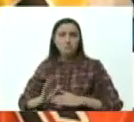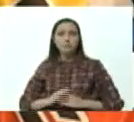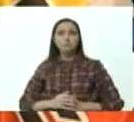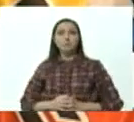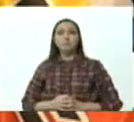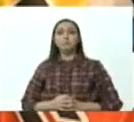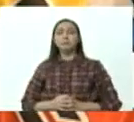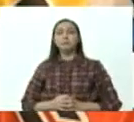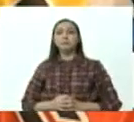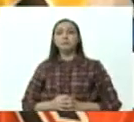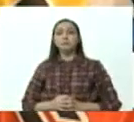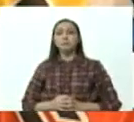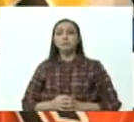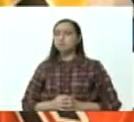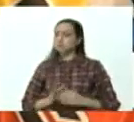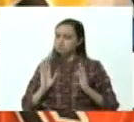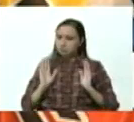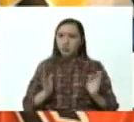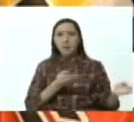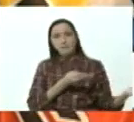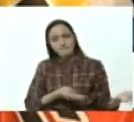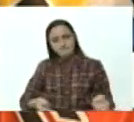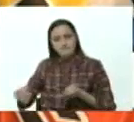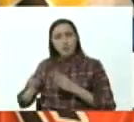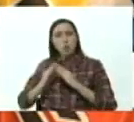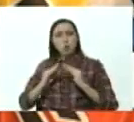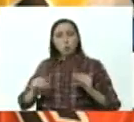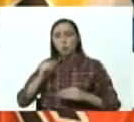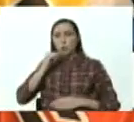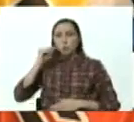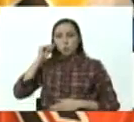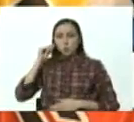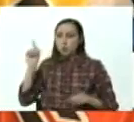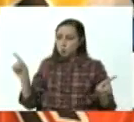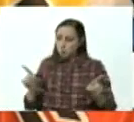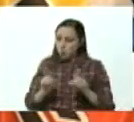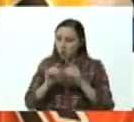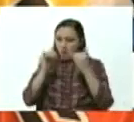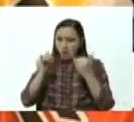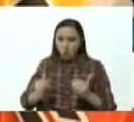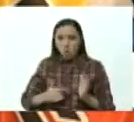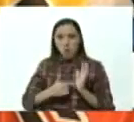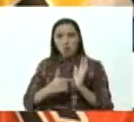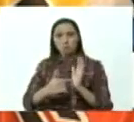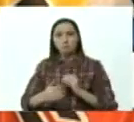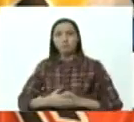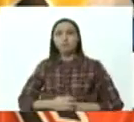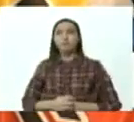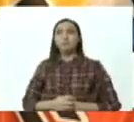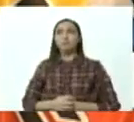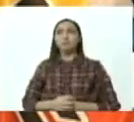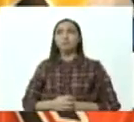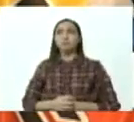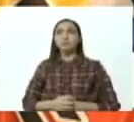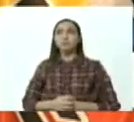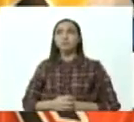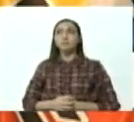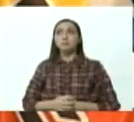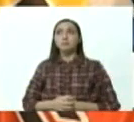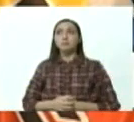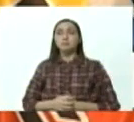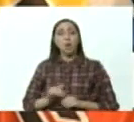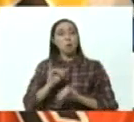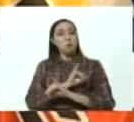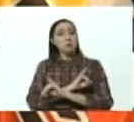son bienvenidos y bienvenidas así como se las damos hoy en día bueno no los no los fastidio